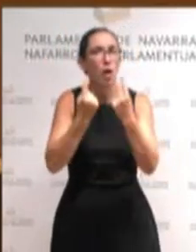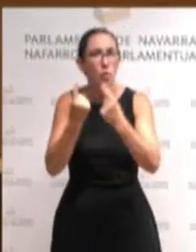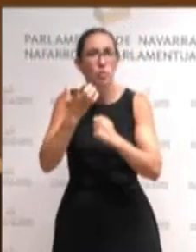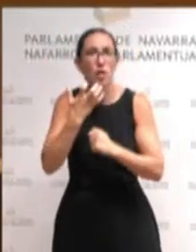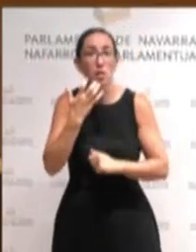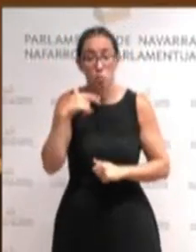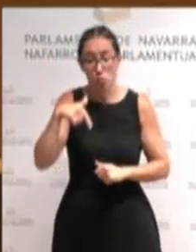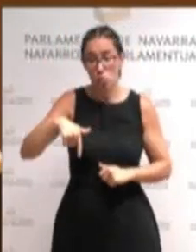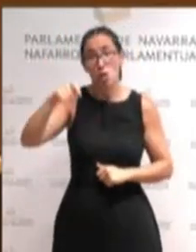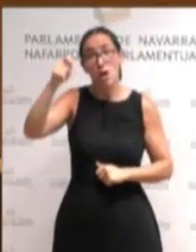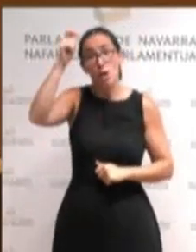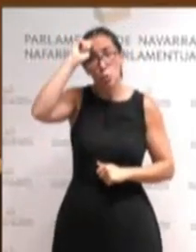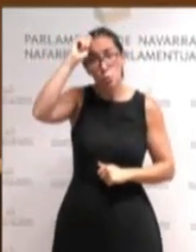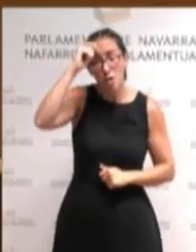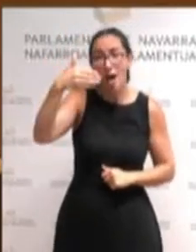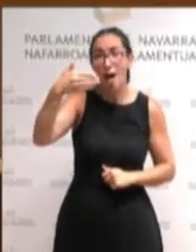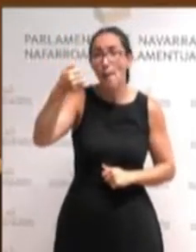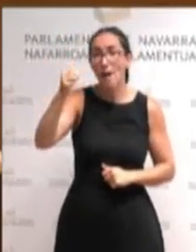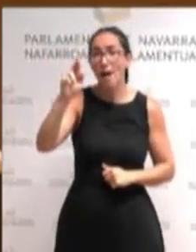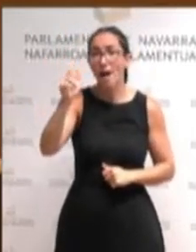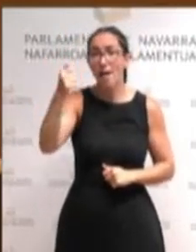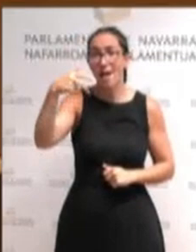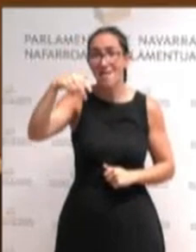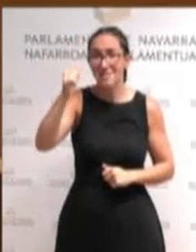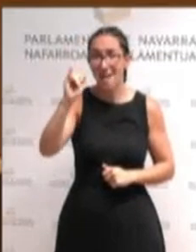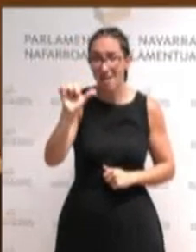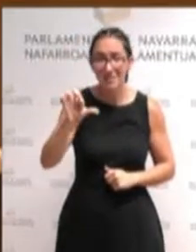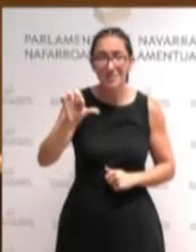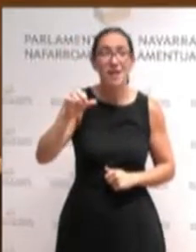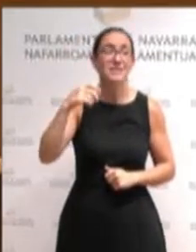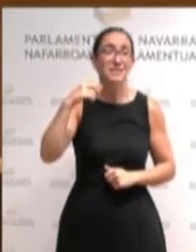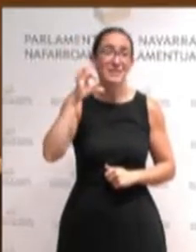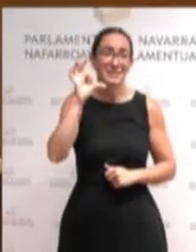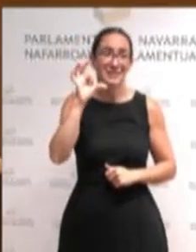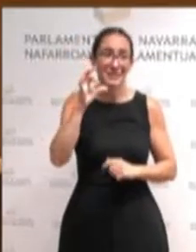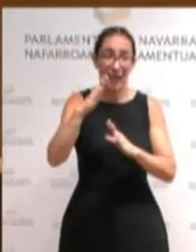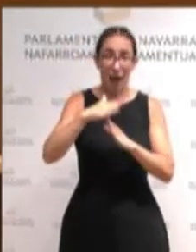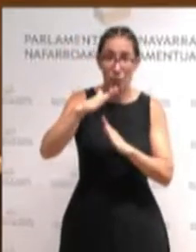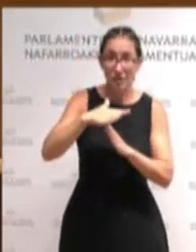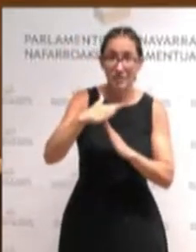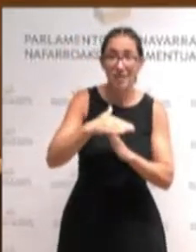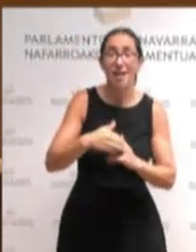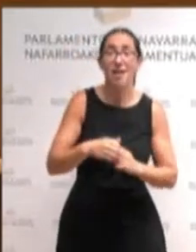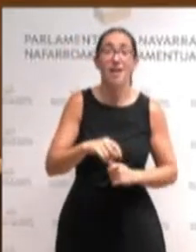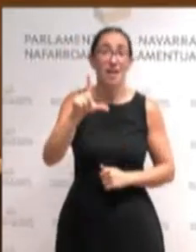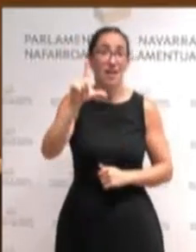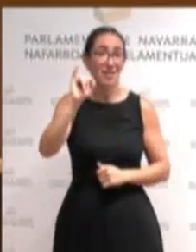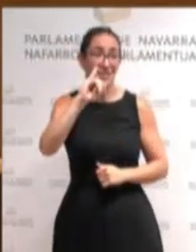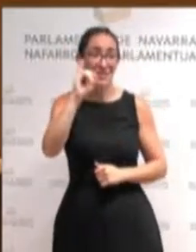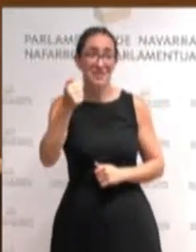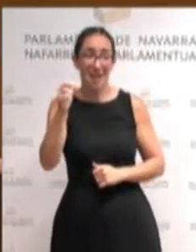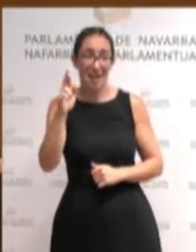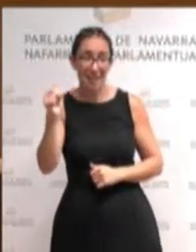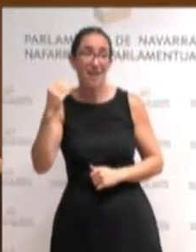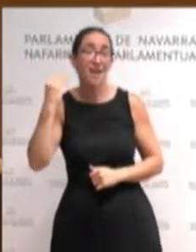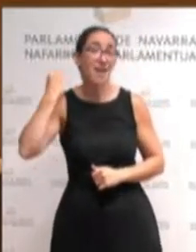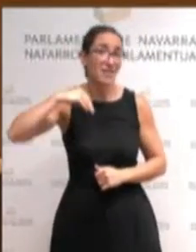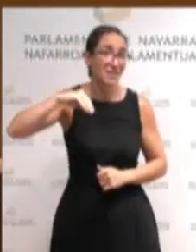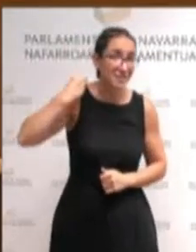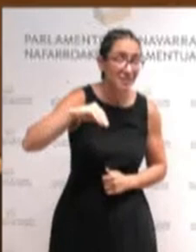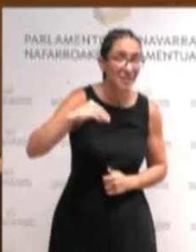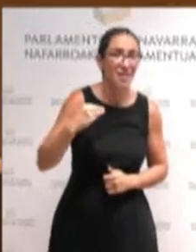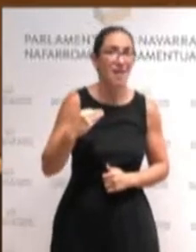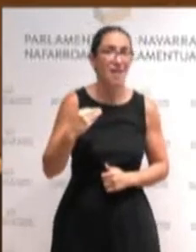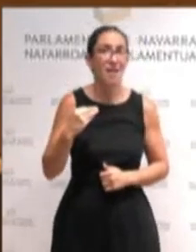Iruña, Barañáin, Sangüesa, Euguesíbar, Lizarra, no fueron